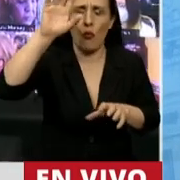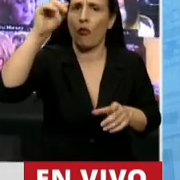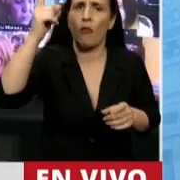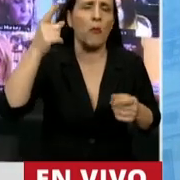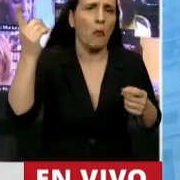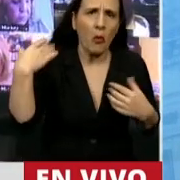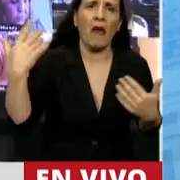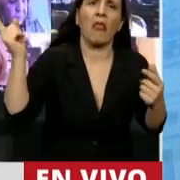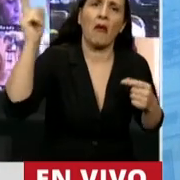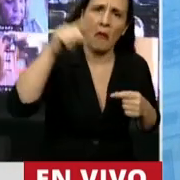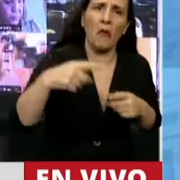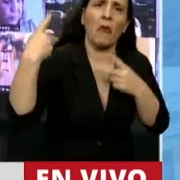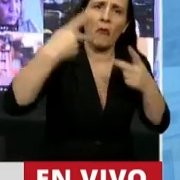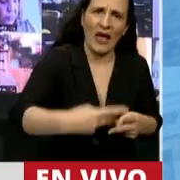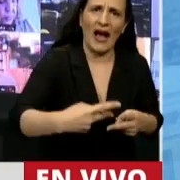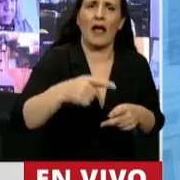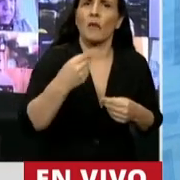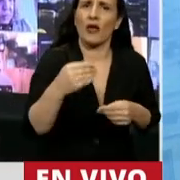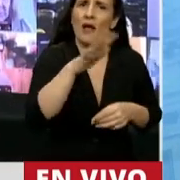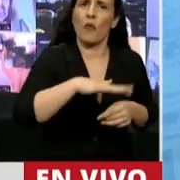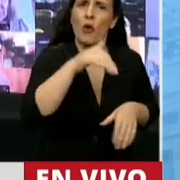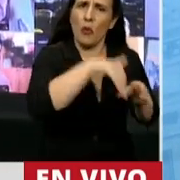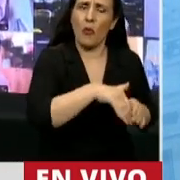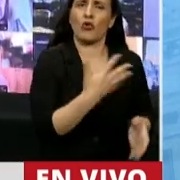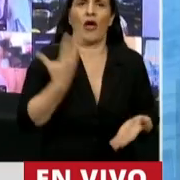de venir a representar al pueblo que lo eligió.